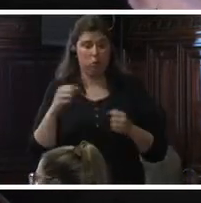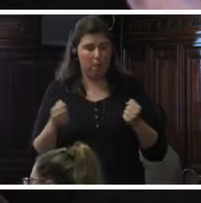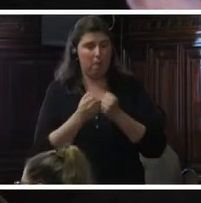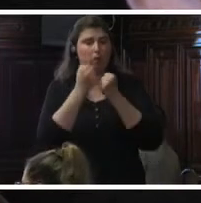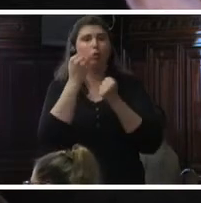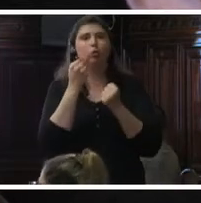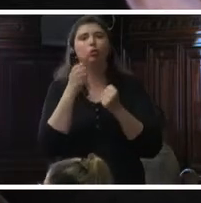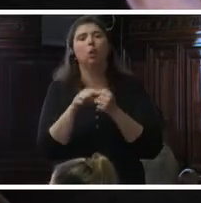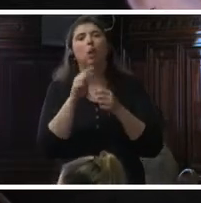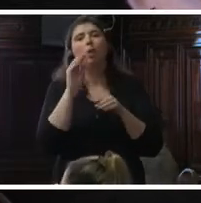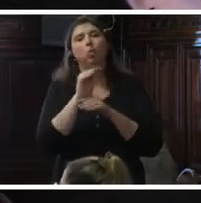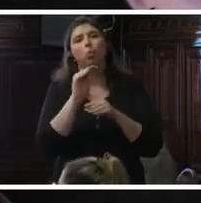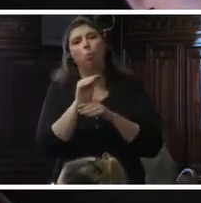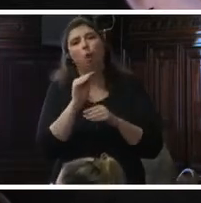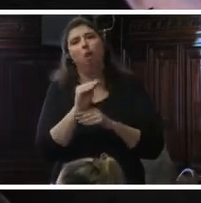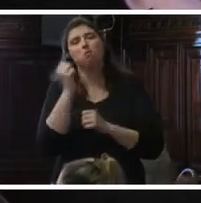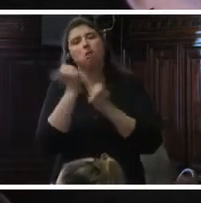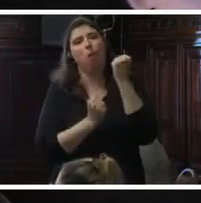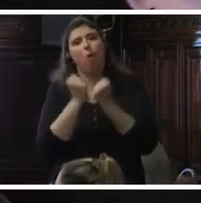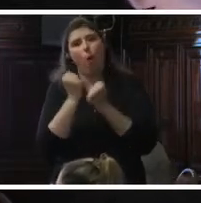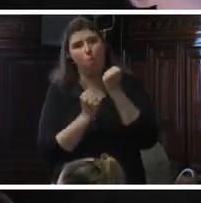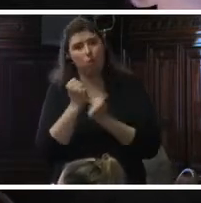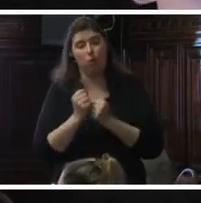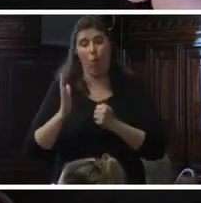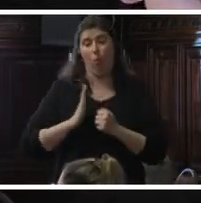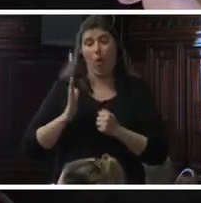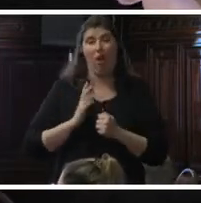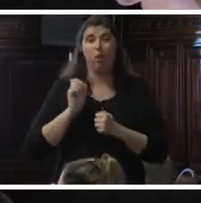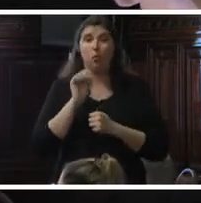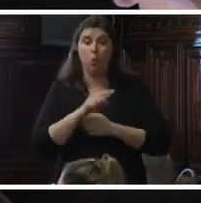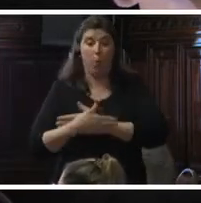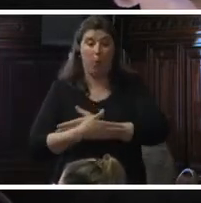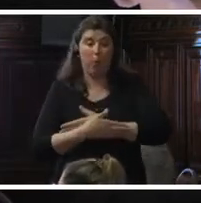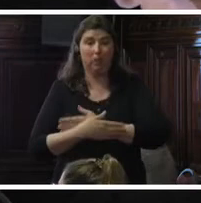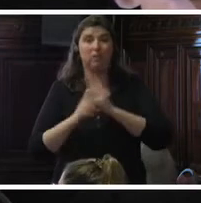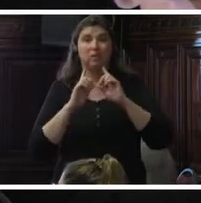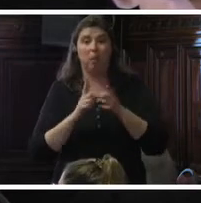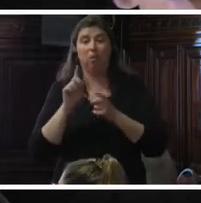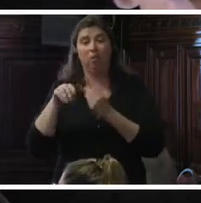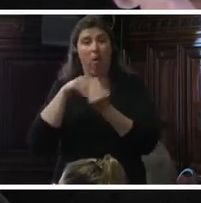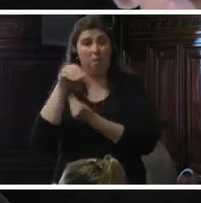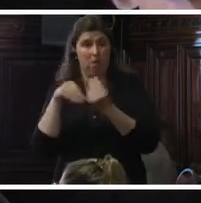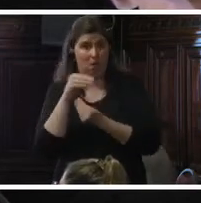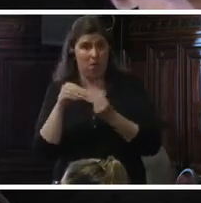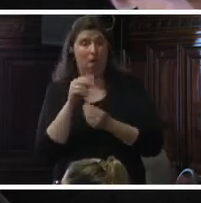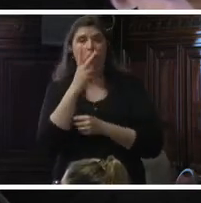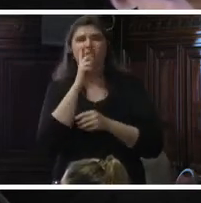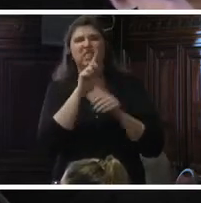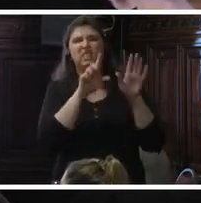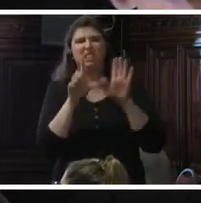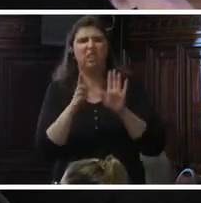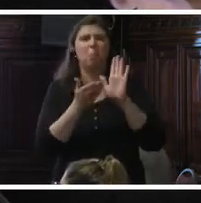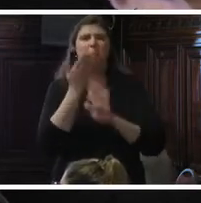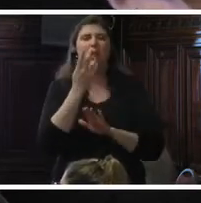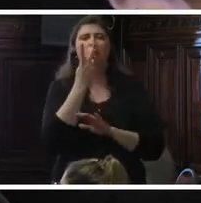económicos y culturales de las mujeres, sus bebés y las familias. En Brasil, en abril de 2017, se notificaron más de